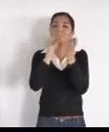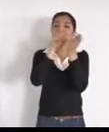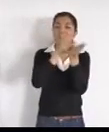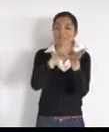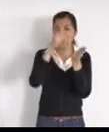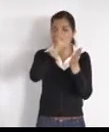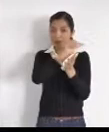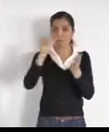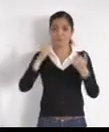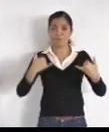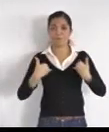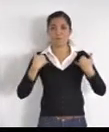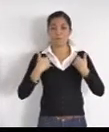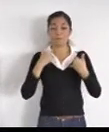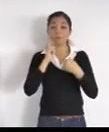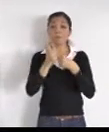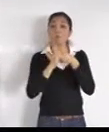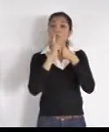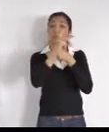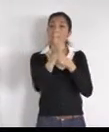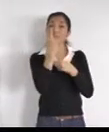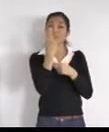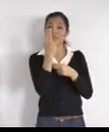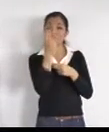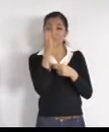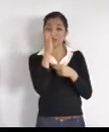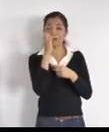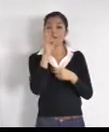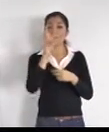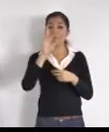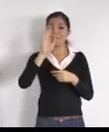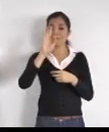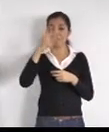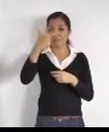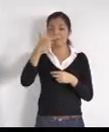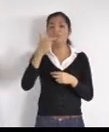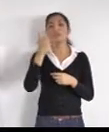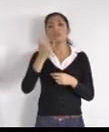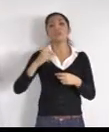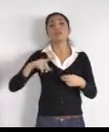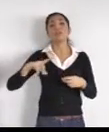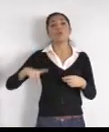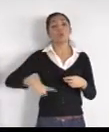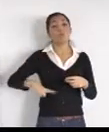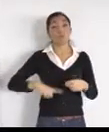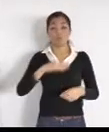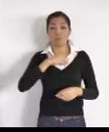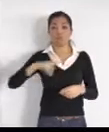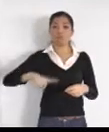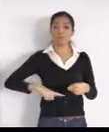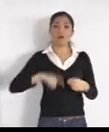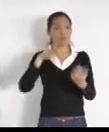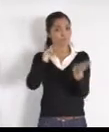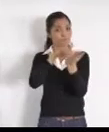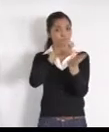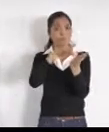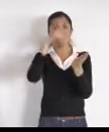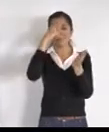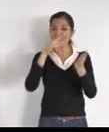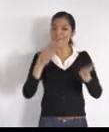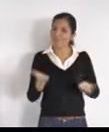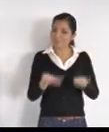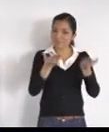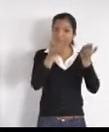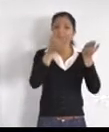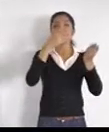gobierno municipal es patrocinador de este evento para impulsar el deporte como una expectativa de vida de nuestros jóvenes. También en la semana